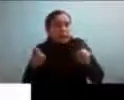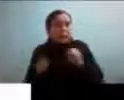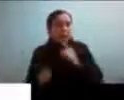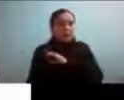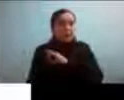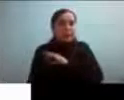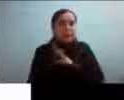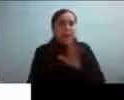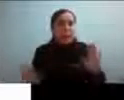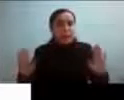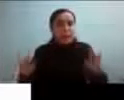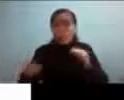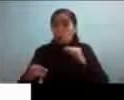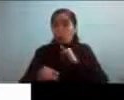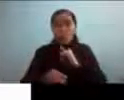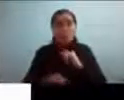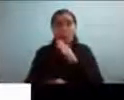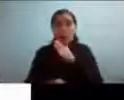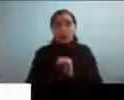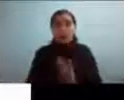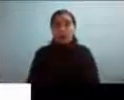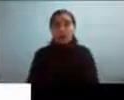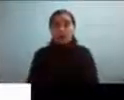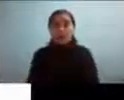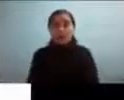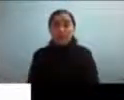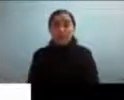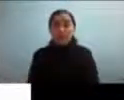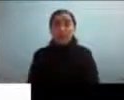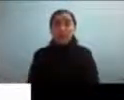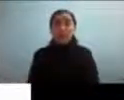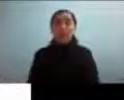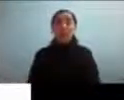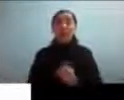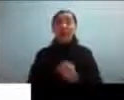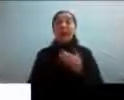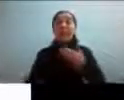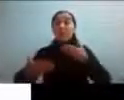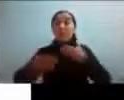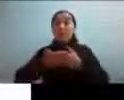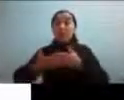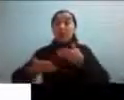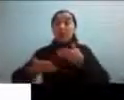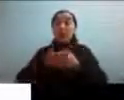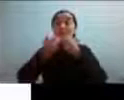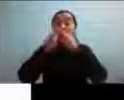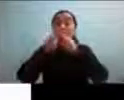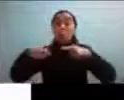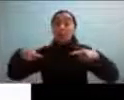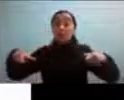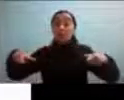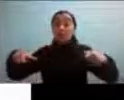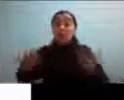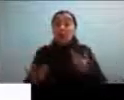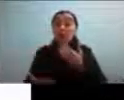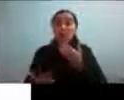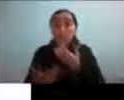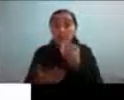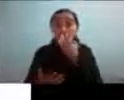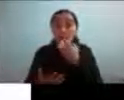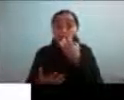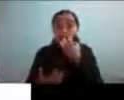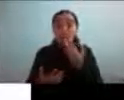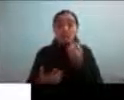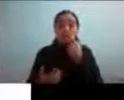no es igual luego había una barrera lingüística que tampoco era menor y bueno y de nuevo trabajado con